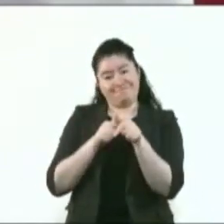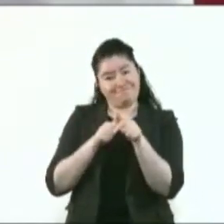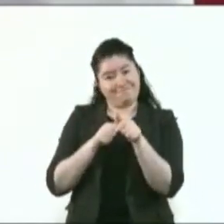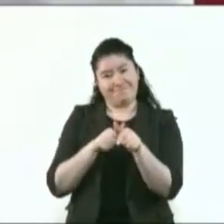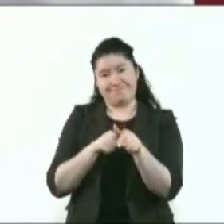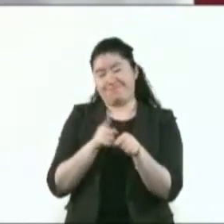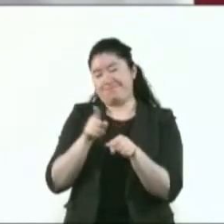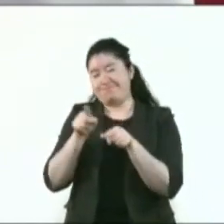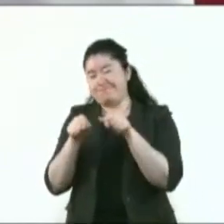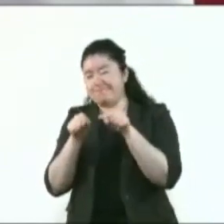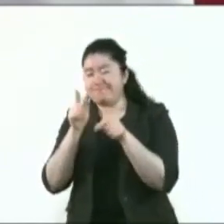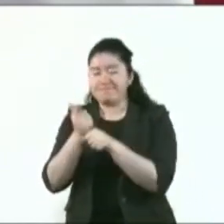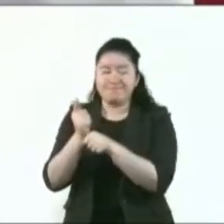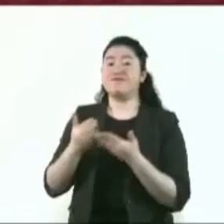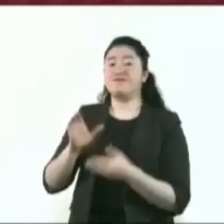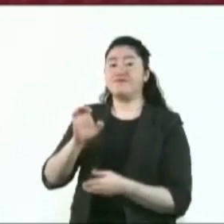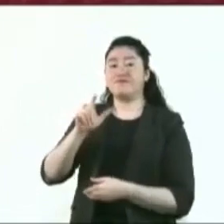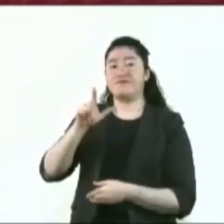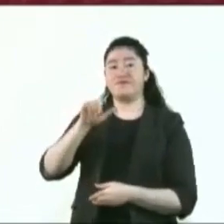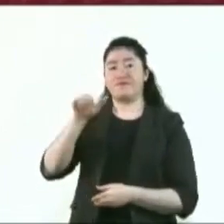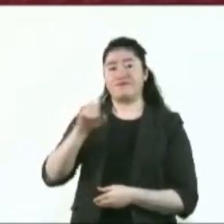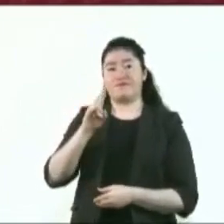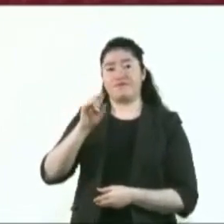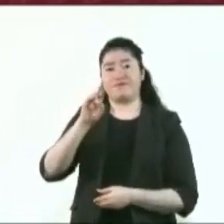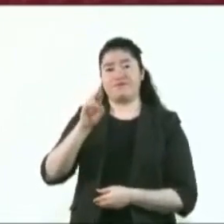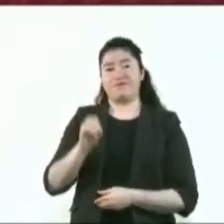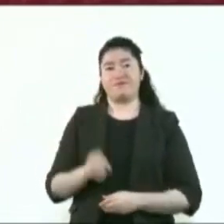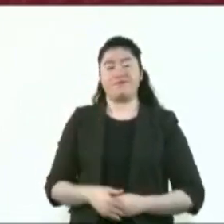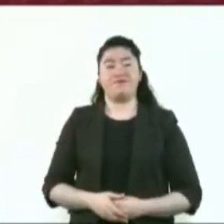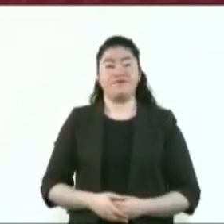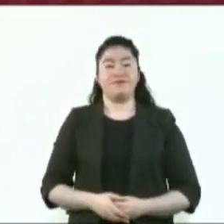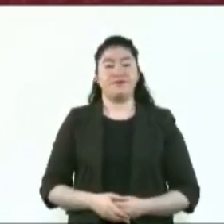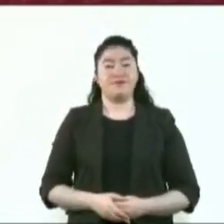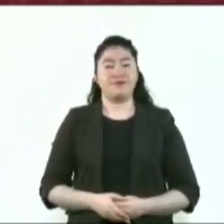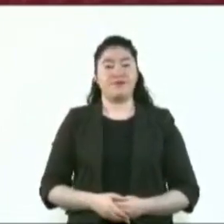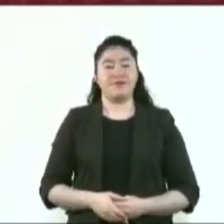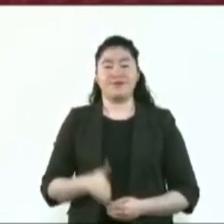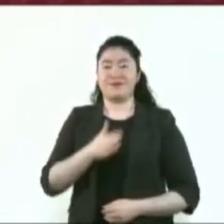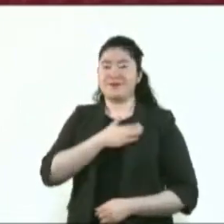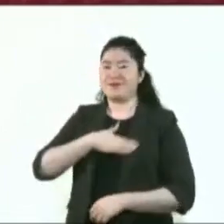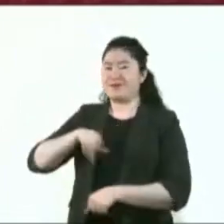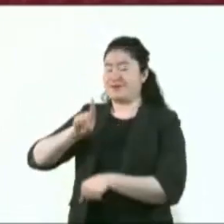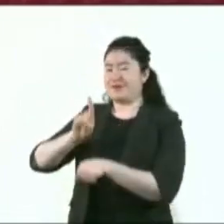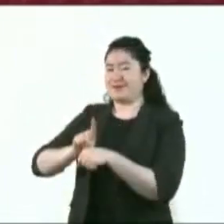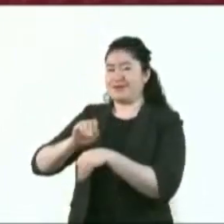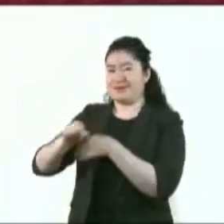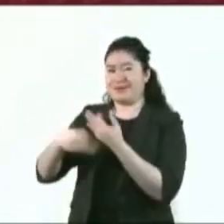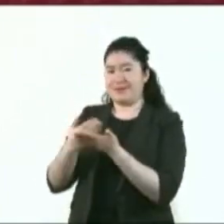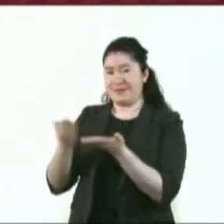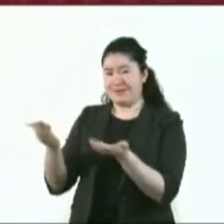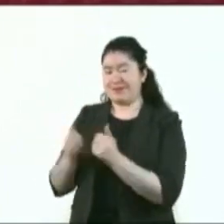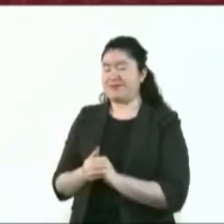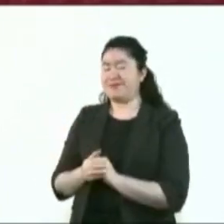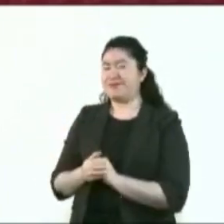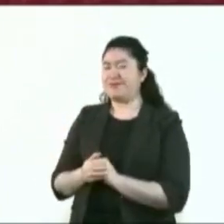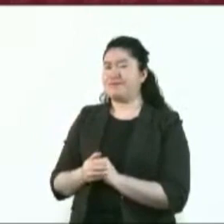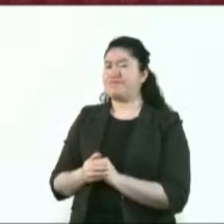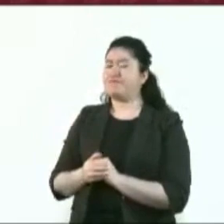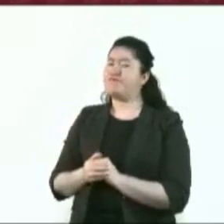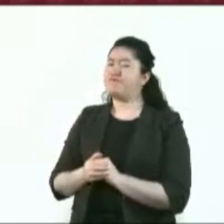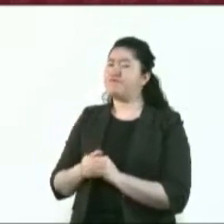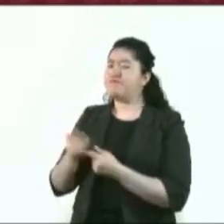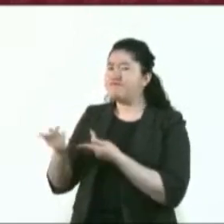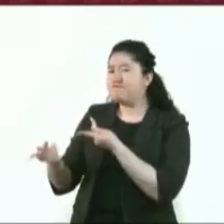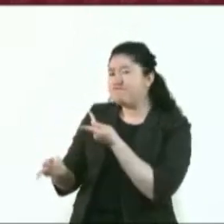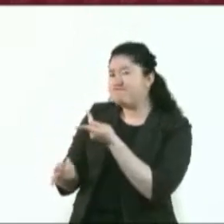como parte del proyecto ejecutivo planteado por el Comité Técnico Asesor, en conjunto con sus corresponsables de seguridad